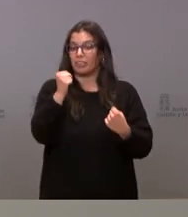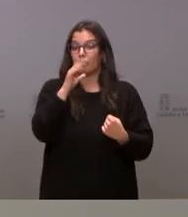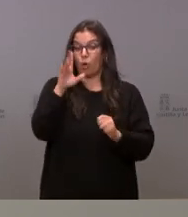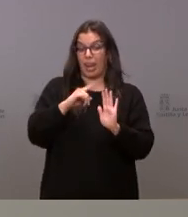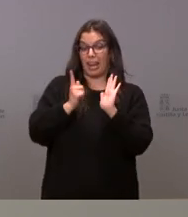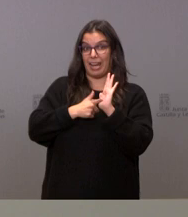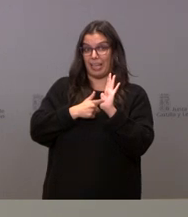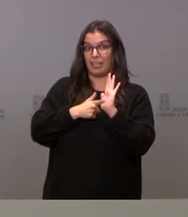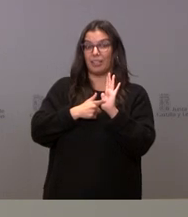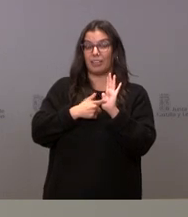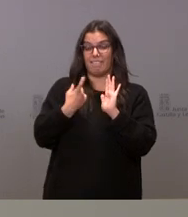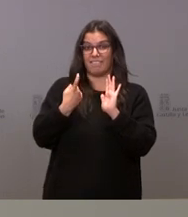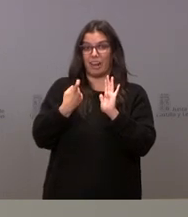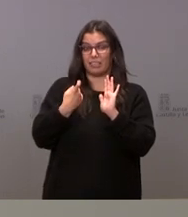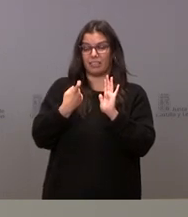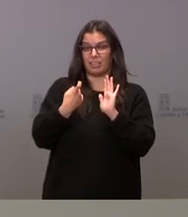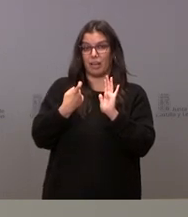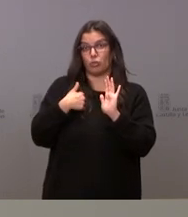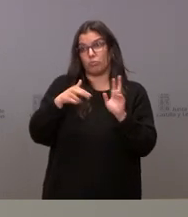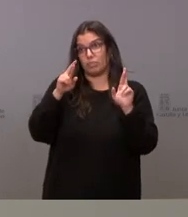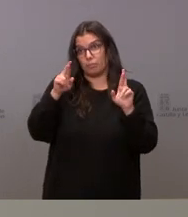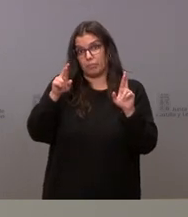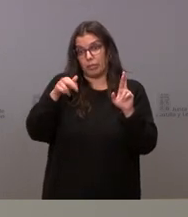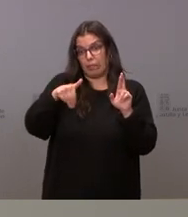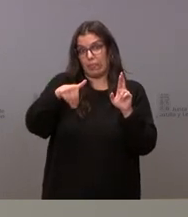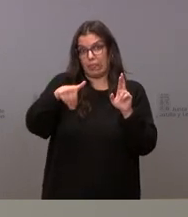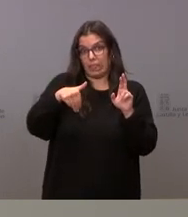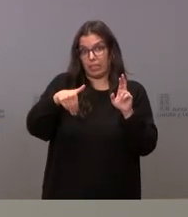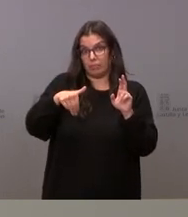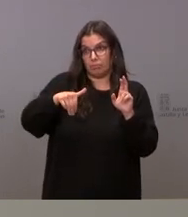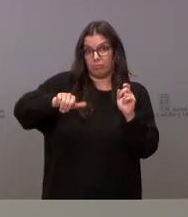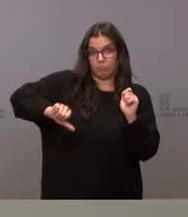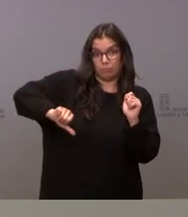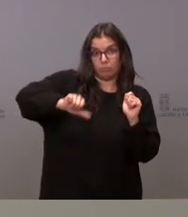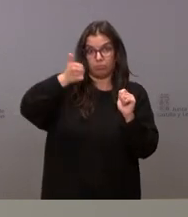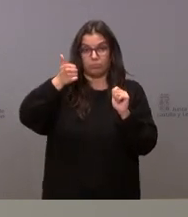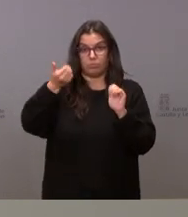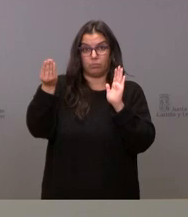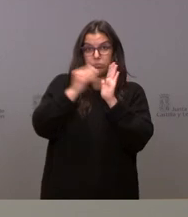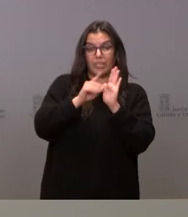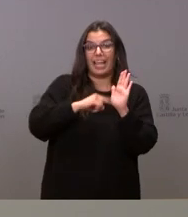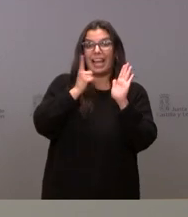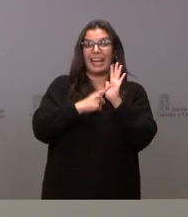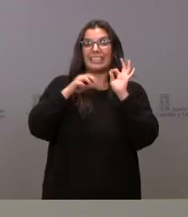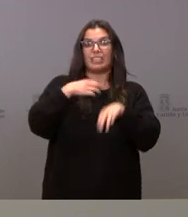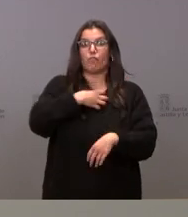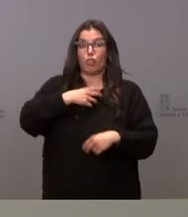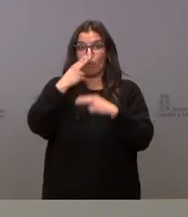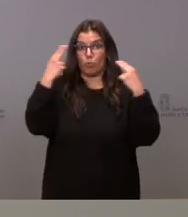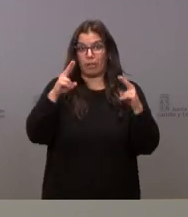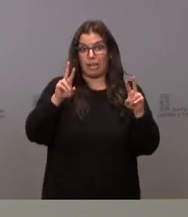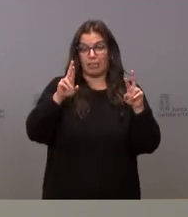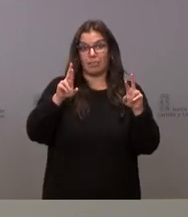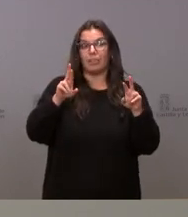pendiente de ser yo espero que en breve sea publicada que es la ley de función pública se